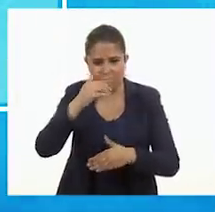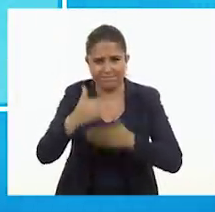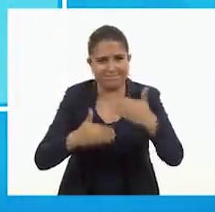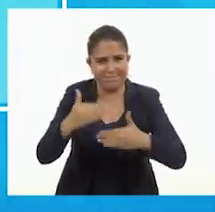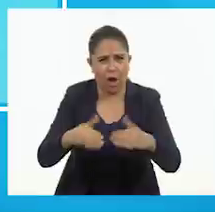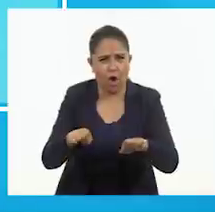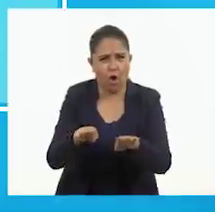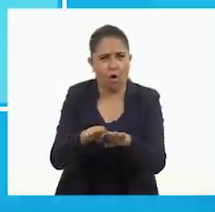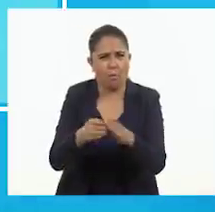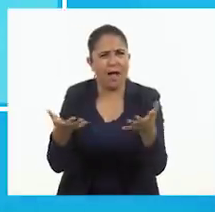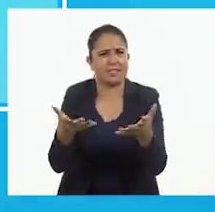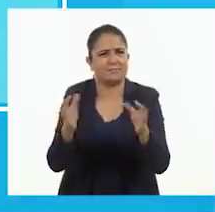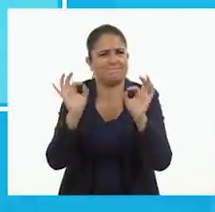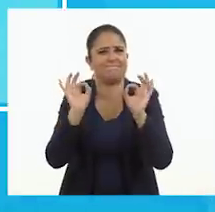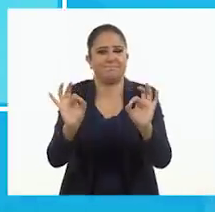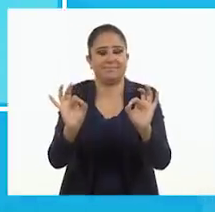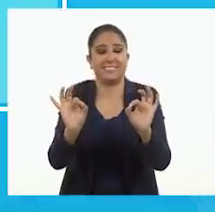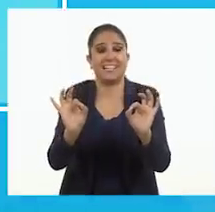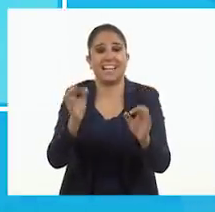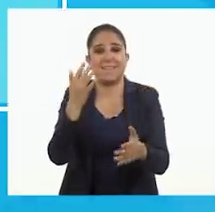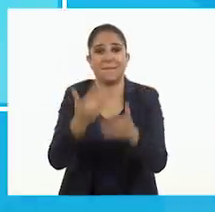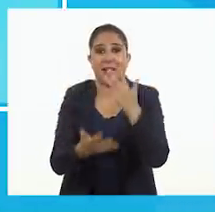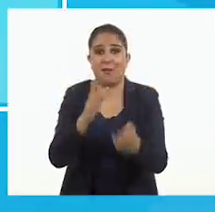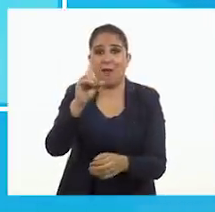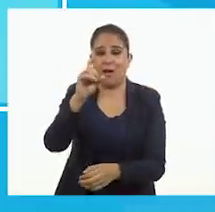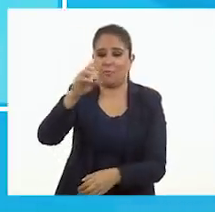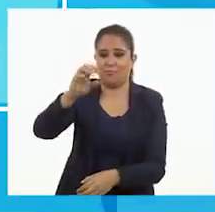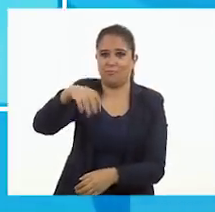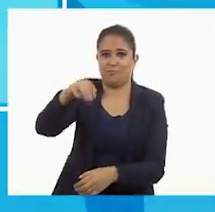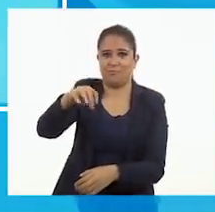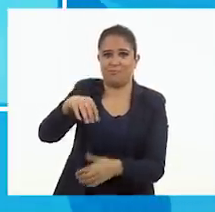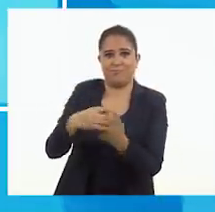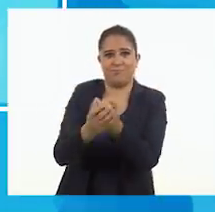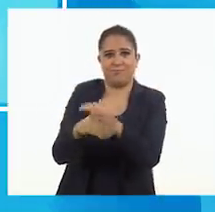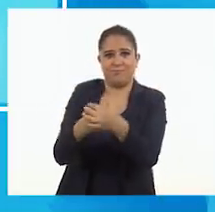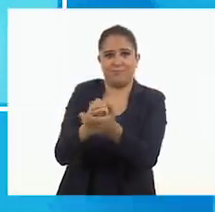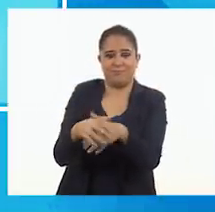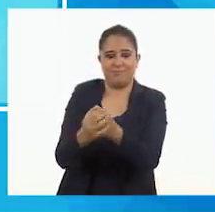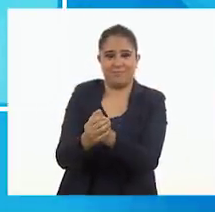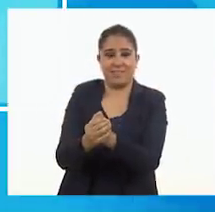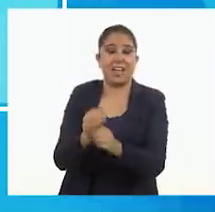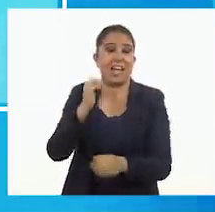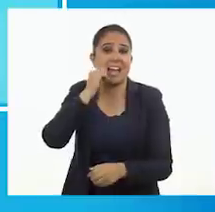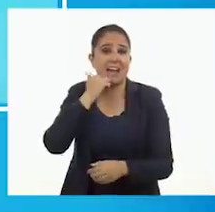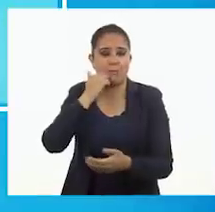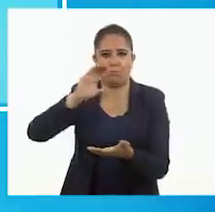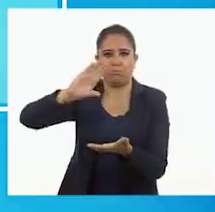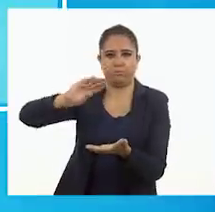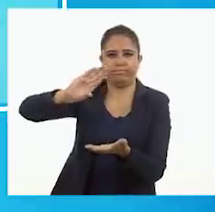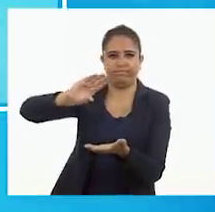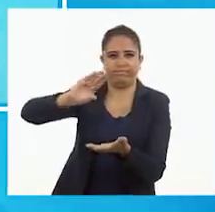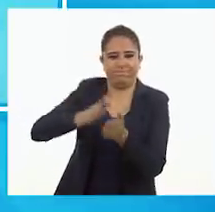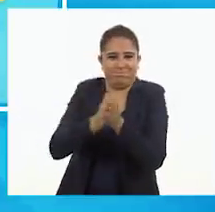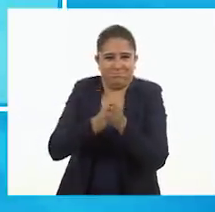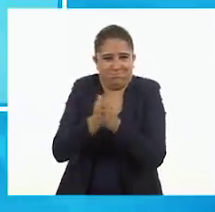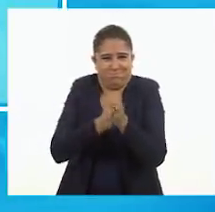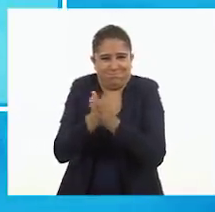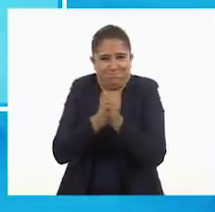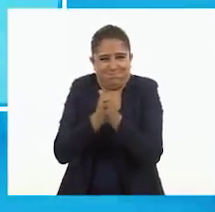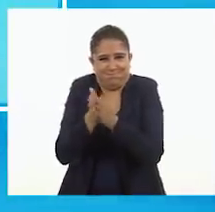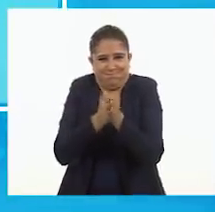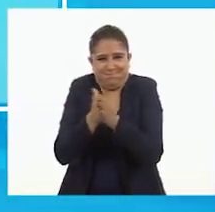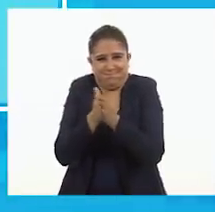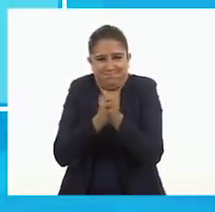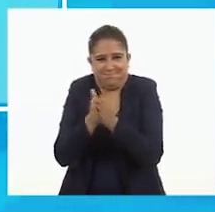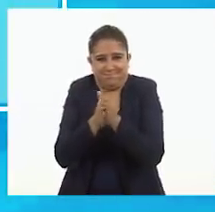hacerlo correctamente. Moja tus manos. Usa suficiente jabón. Frota tus palmas